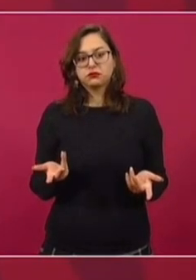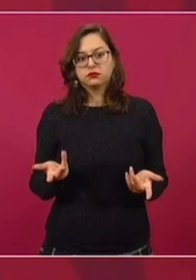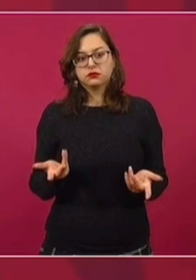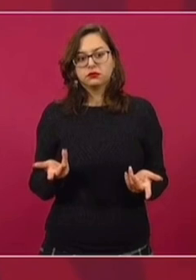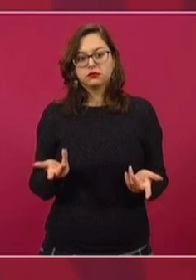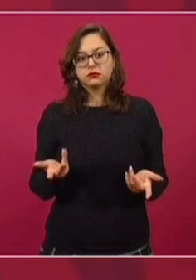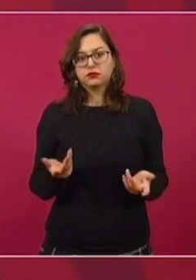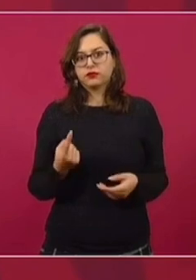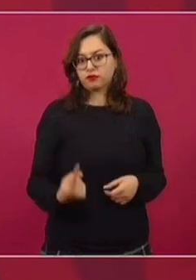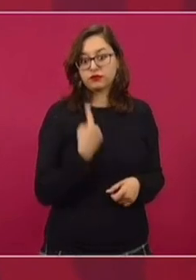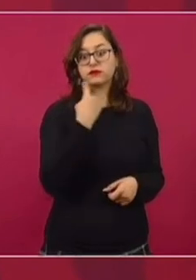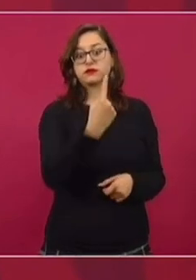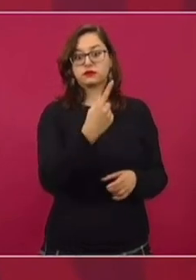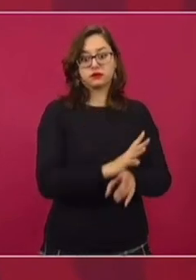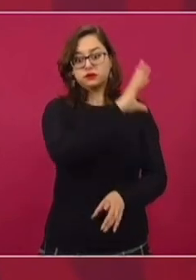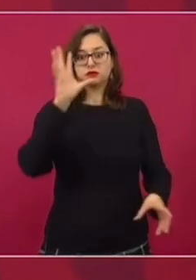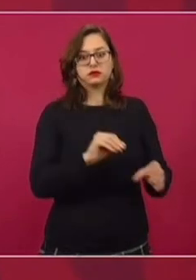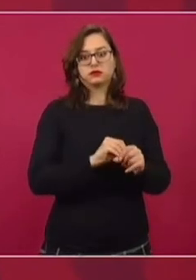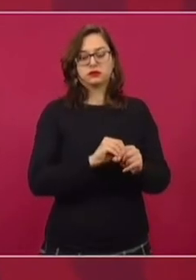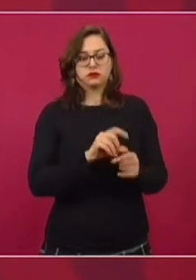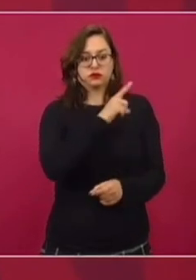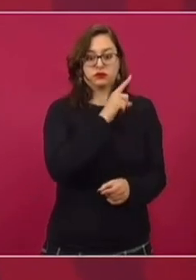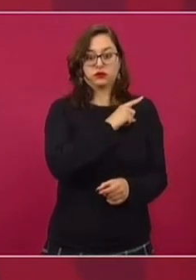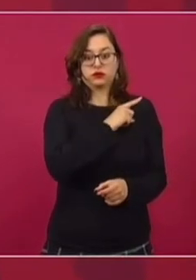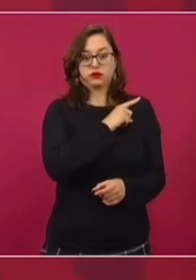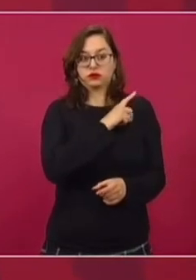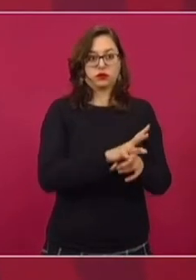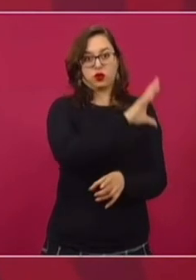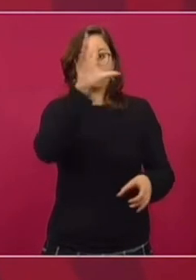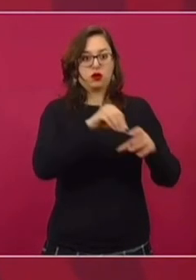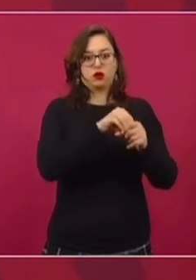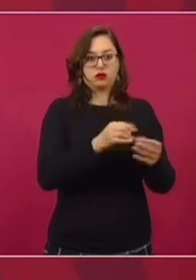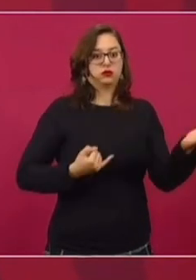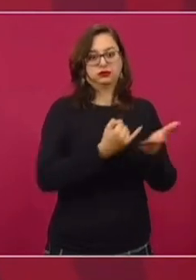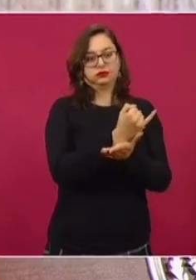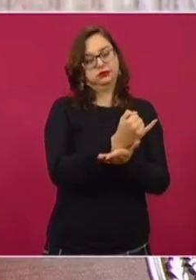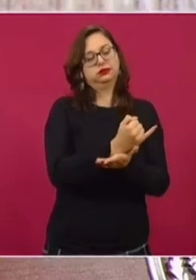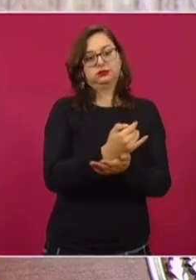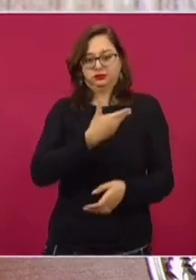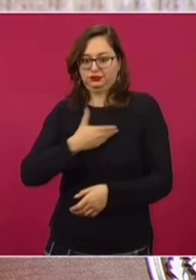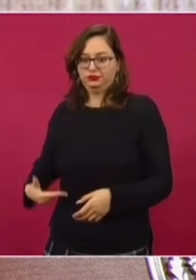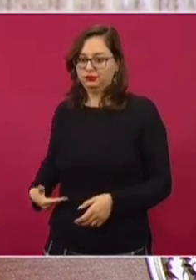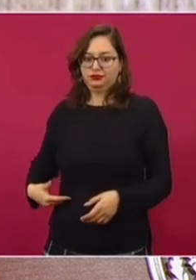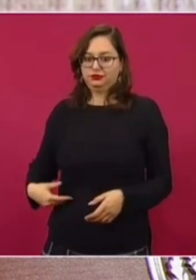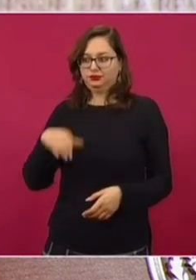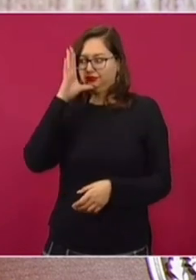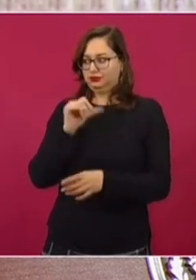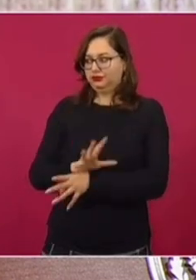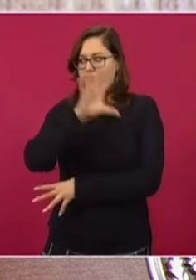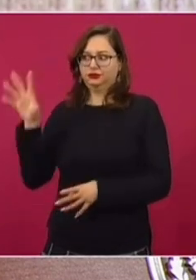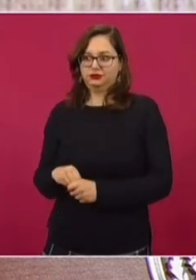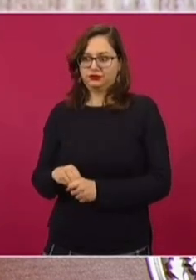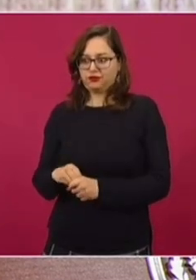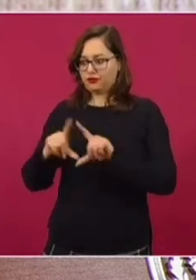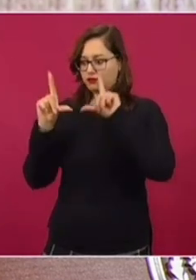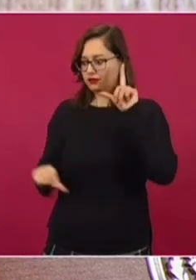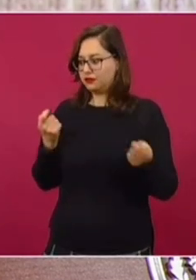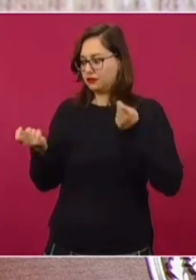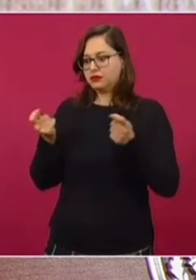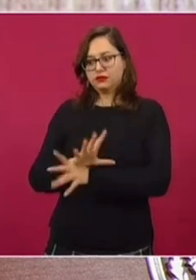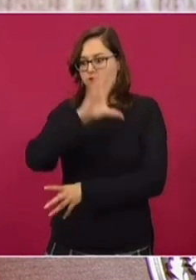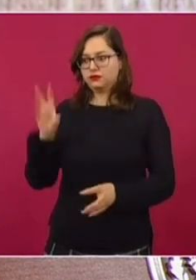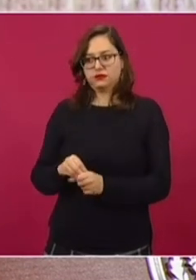un poder omnímodo, algo todopoderoso. No, si no lo es el presidente, si no ejerce el presidente